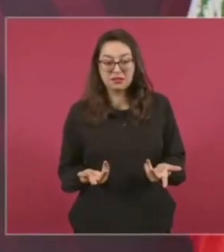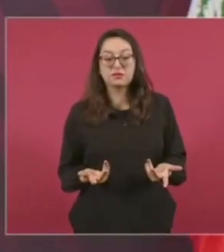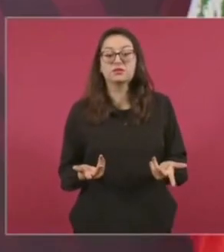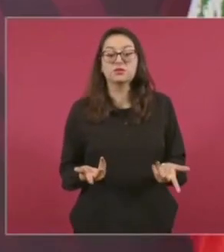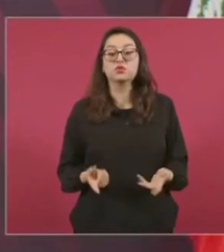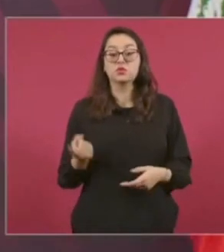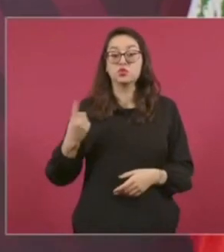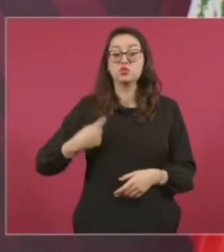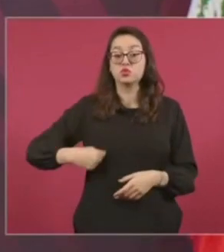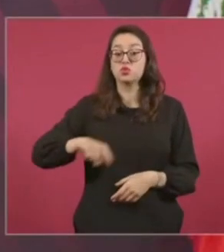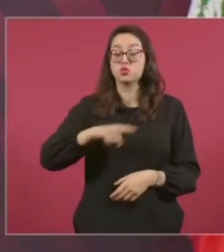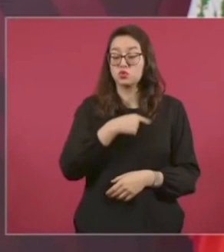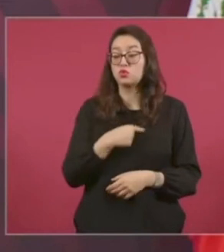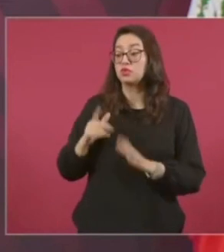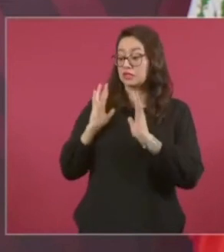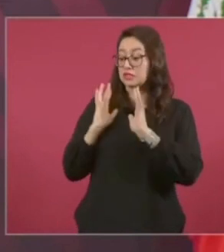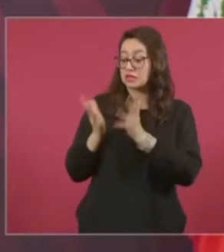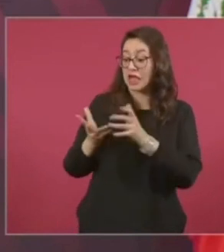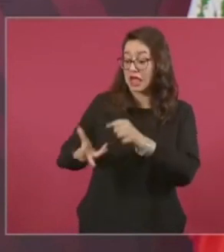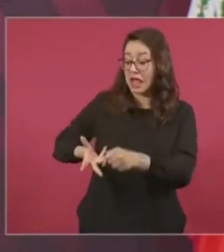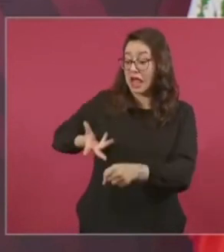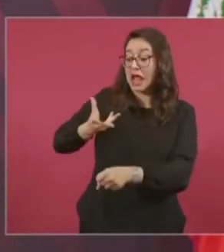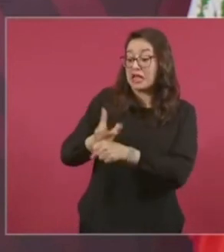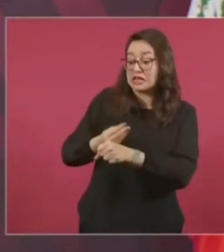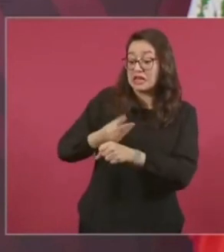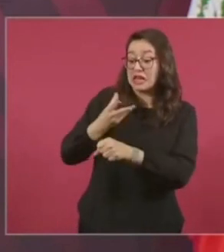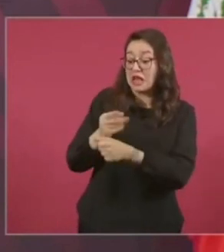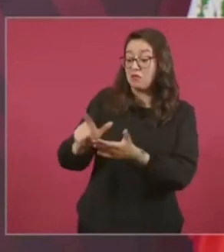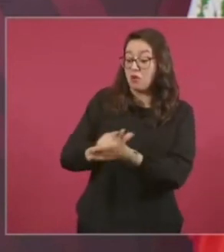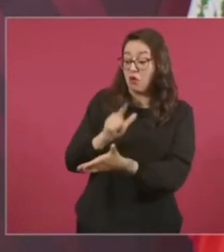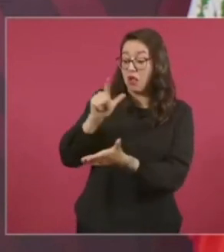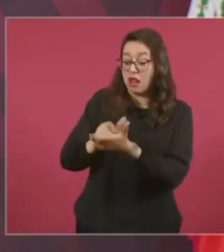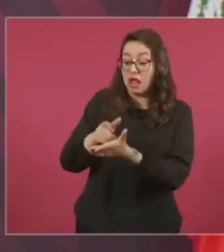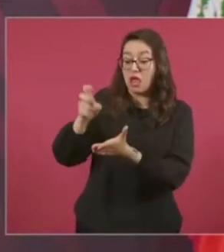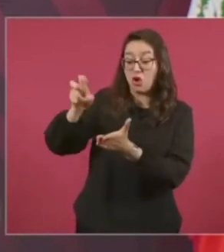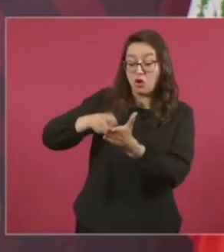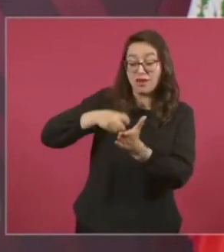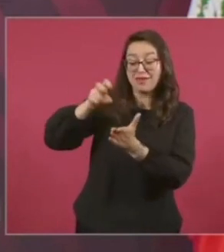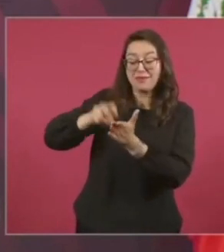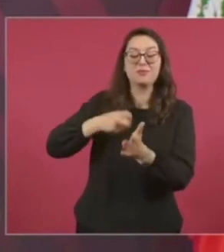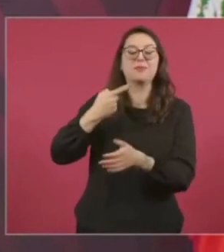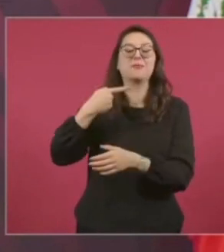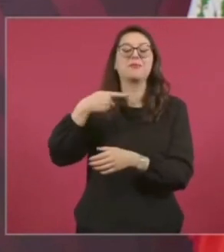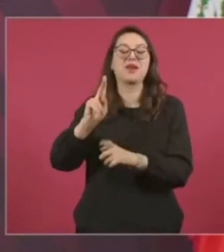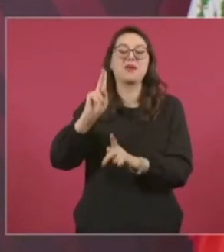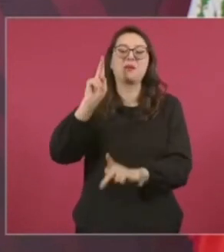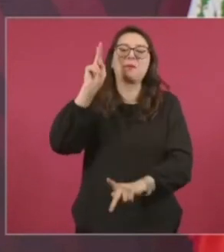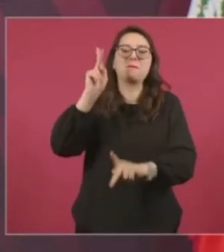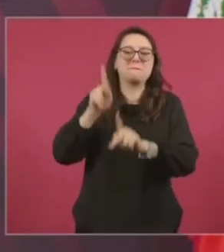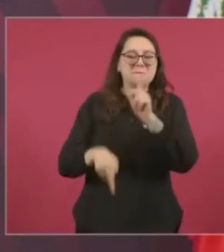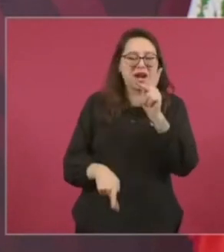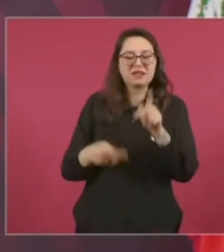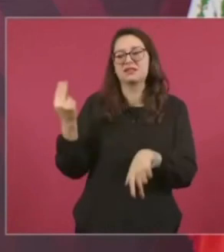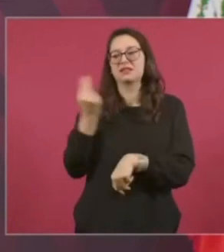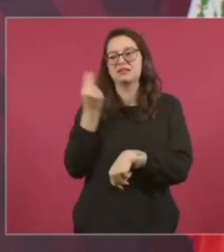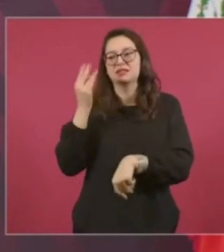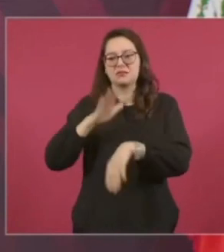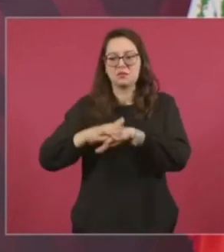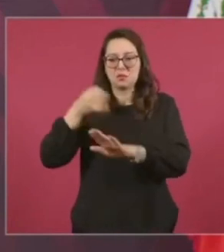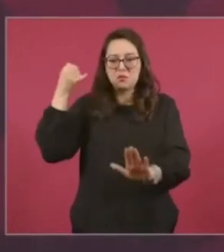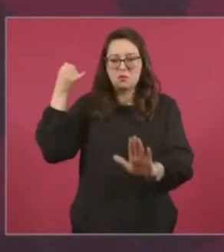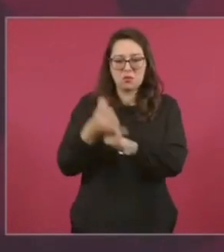completa, por eso vamos ahora a profundizarla,